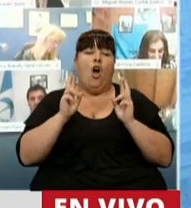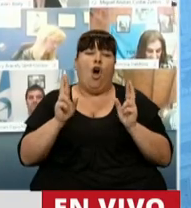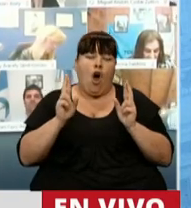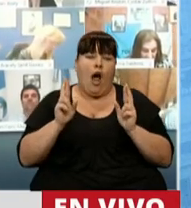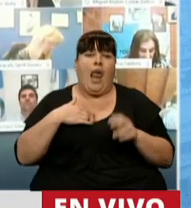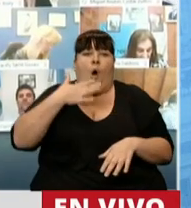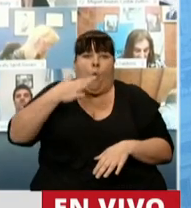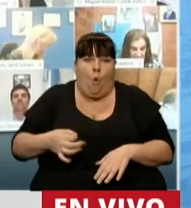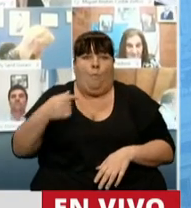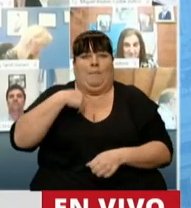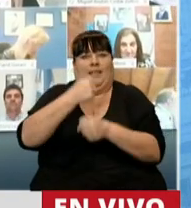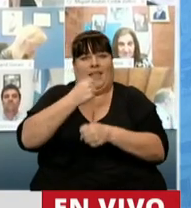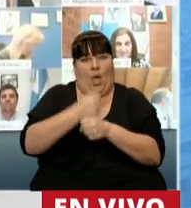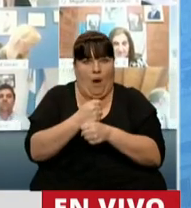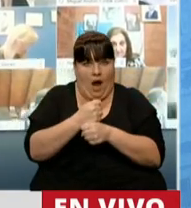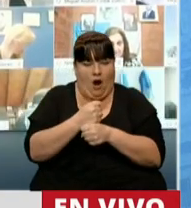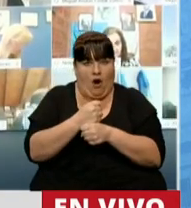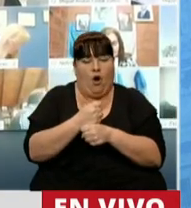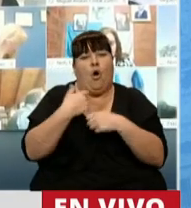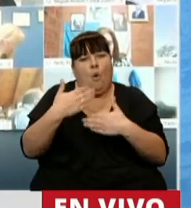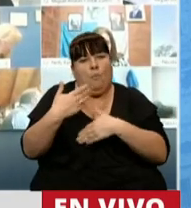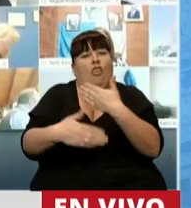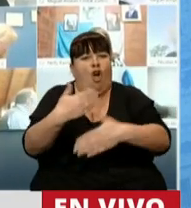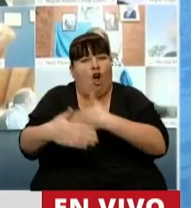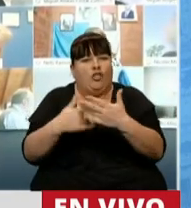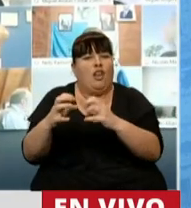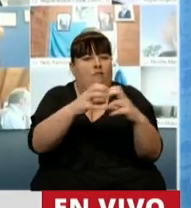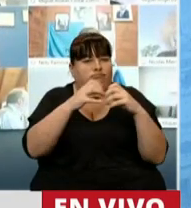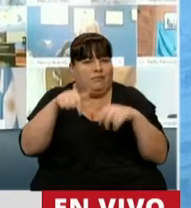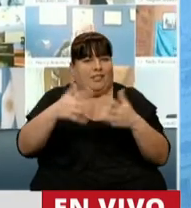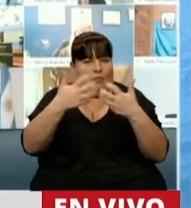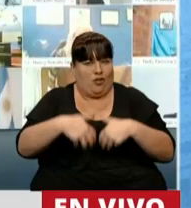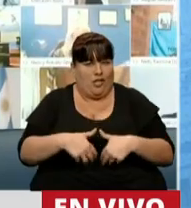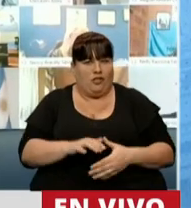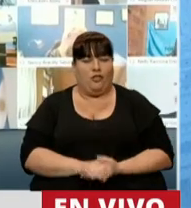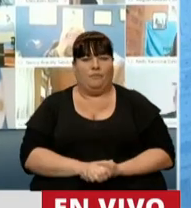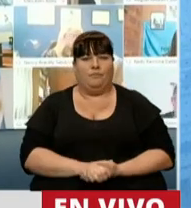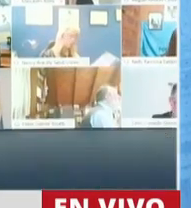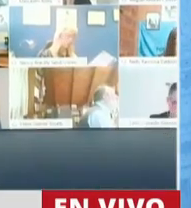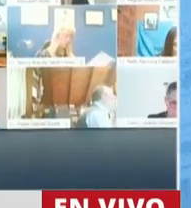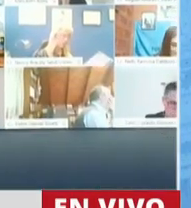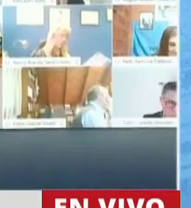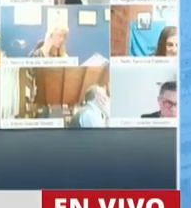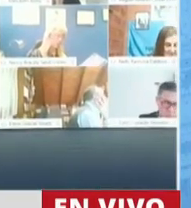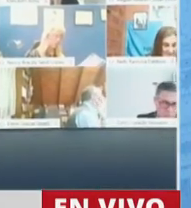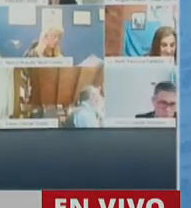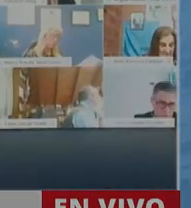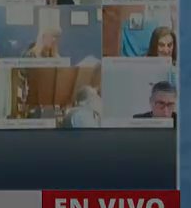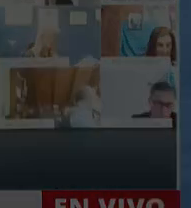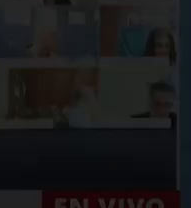cumplido con la tarea y que podamos avanzar en el tratamiento de este proyecto muchas gracias diputado